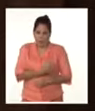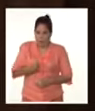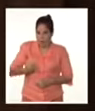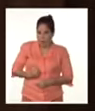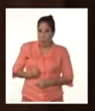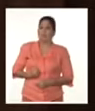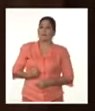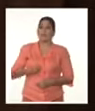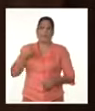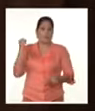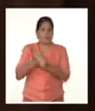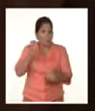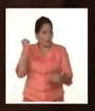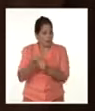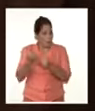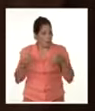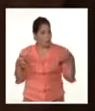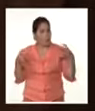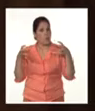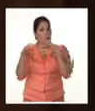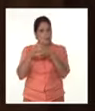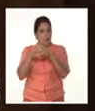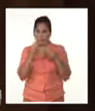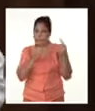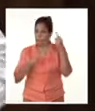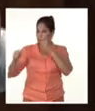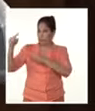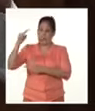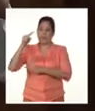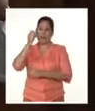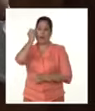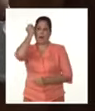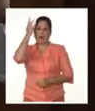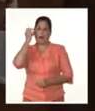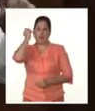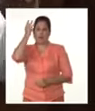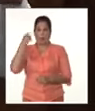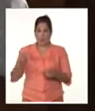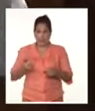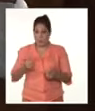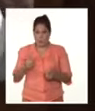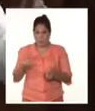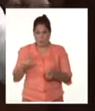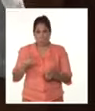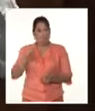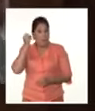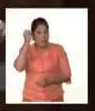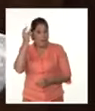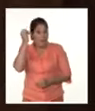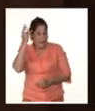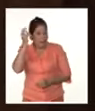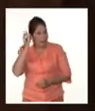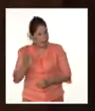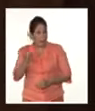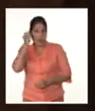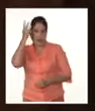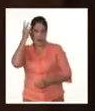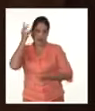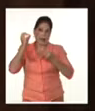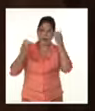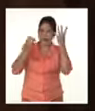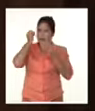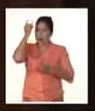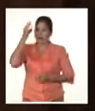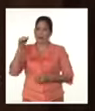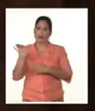talento, con empeño, con unidad y sobre todo con creatividad. El tema no es resistir. El tema es resistir y crear aves.